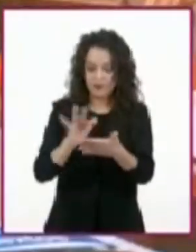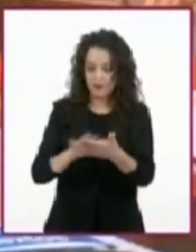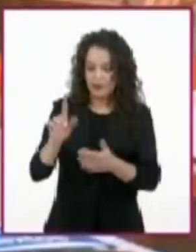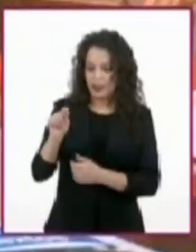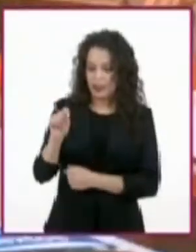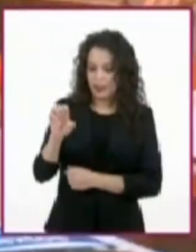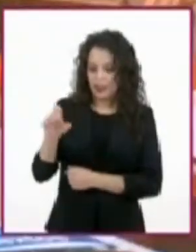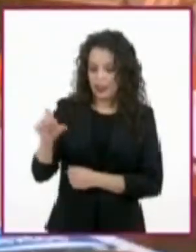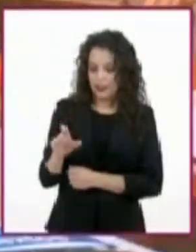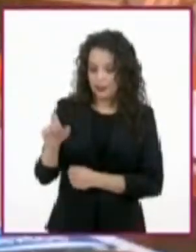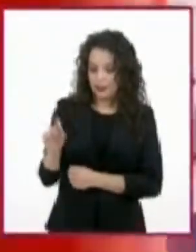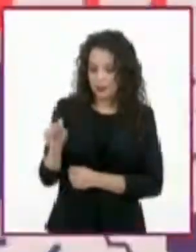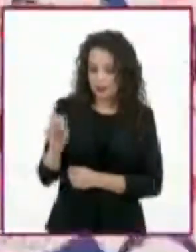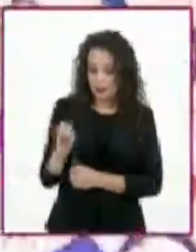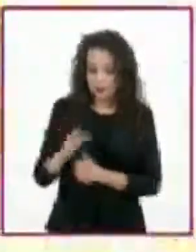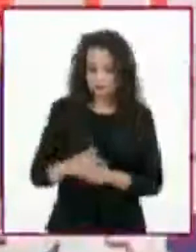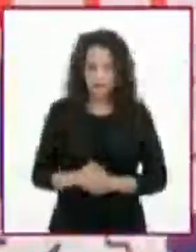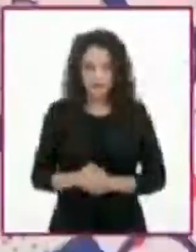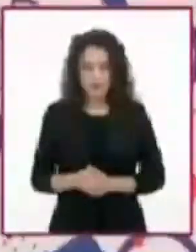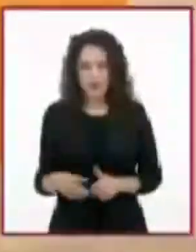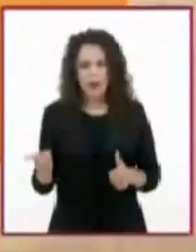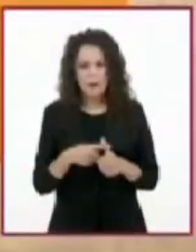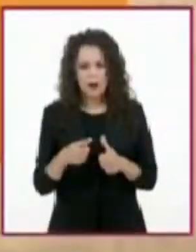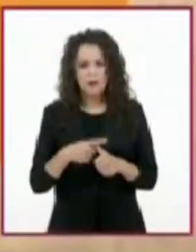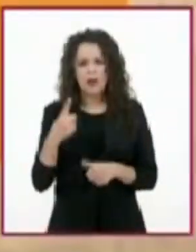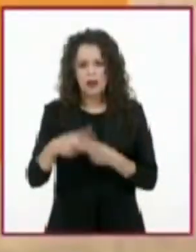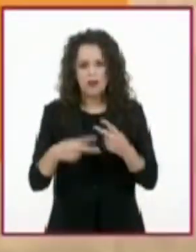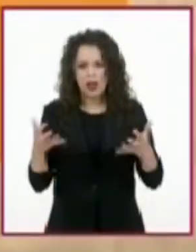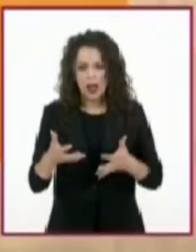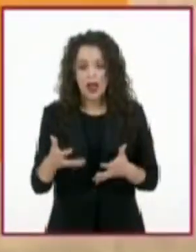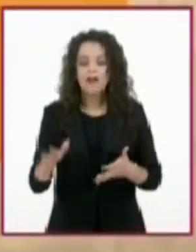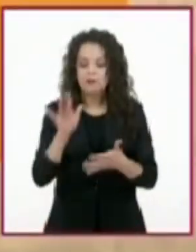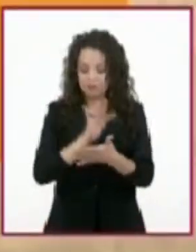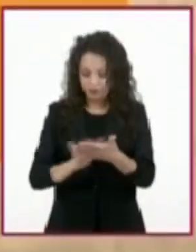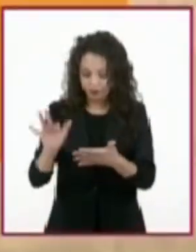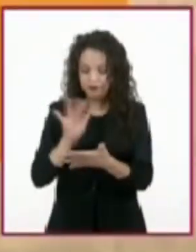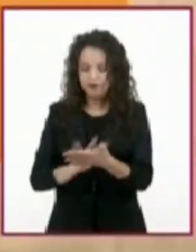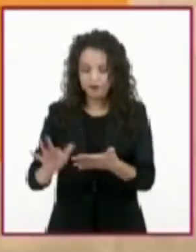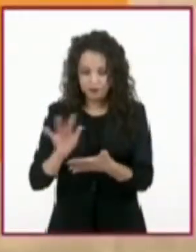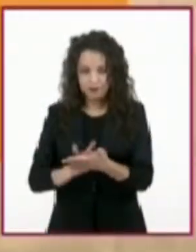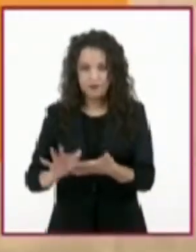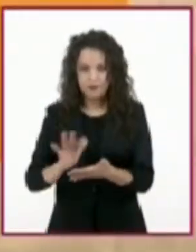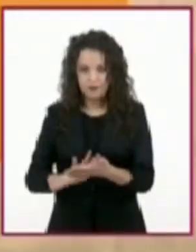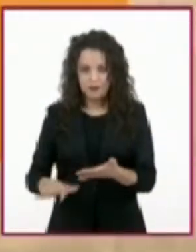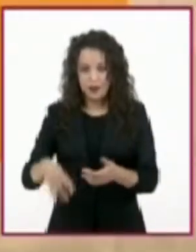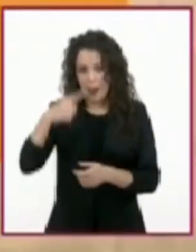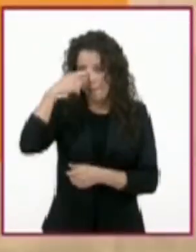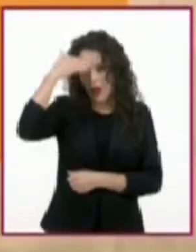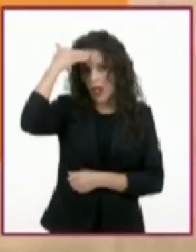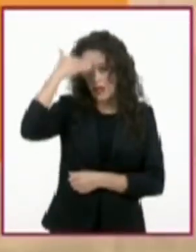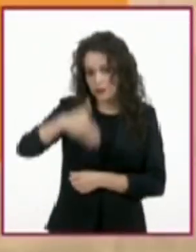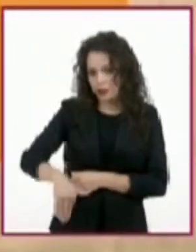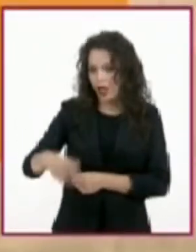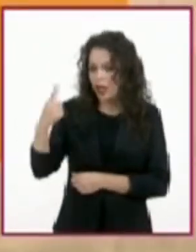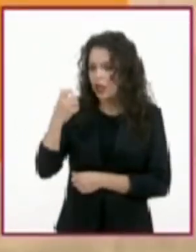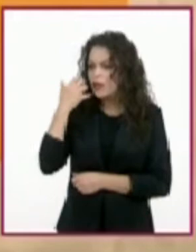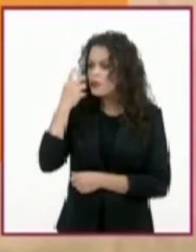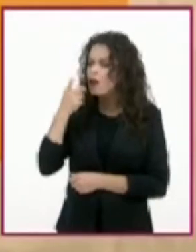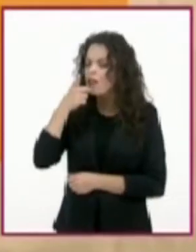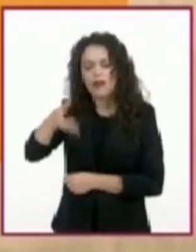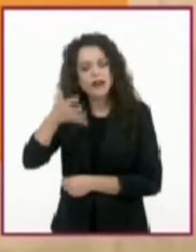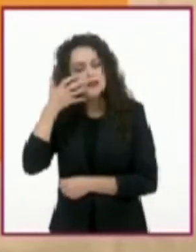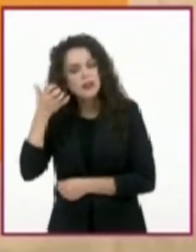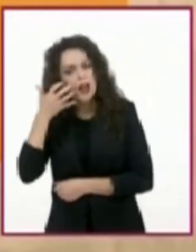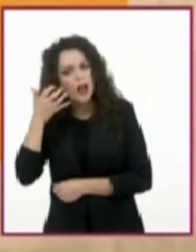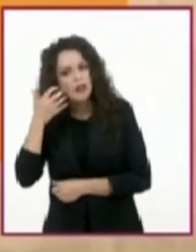es su lectura. Para saber qué nos quieren decir nuestros gatos, solo debemos hacer una cosa,